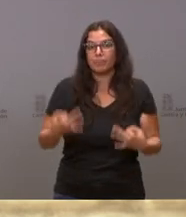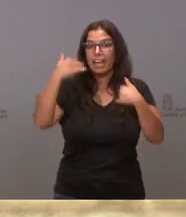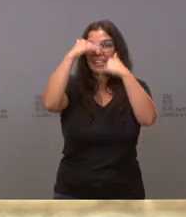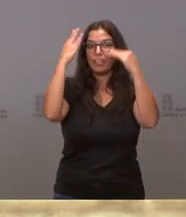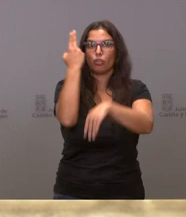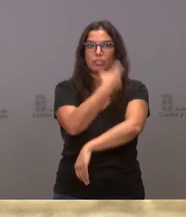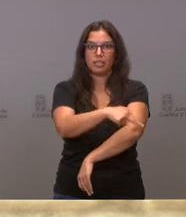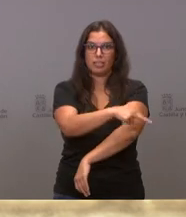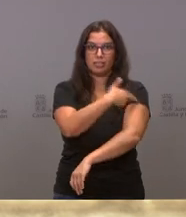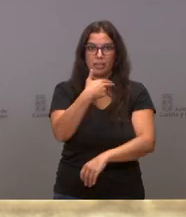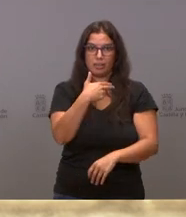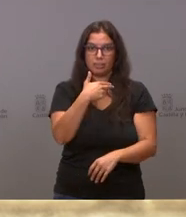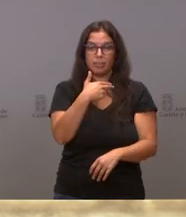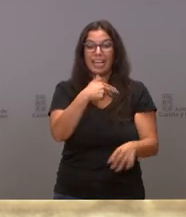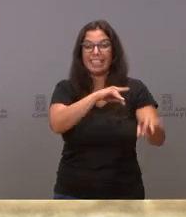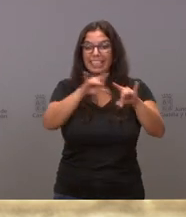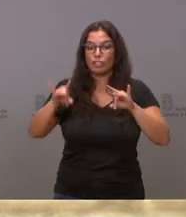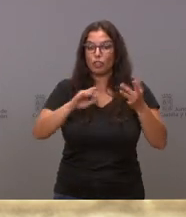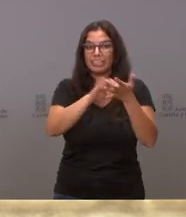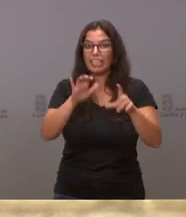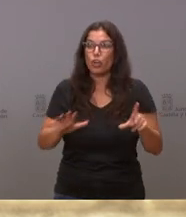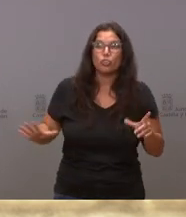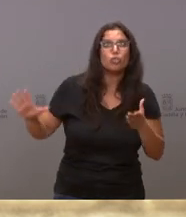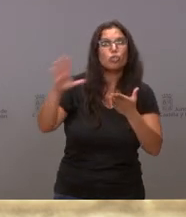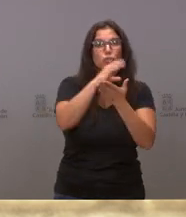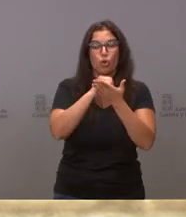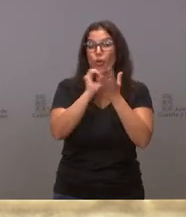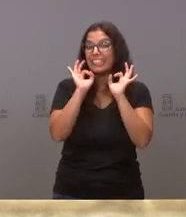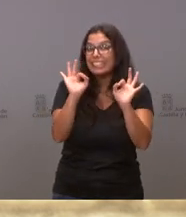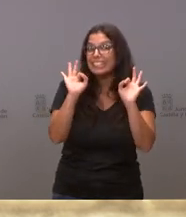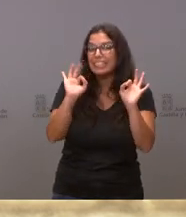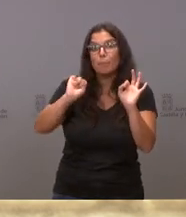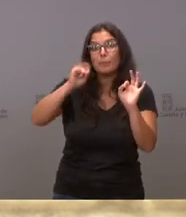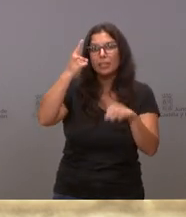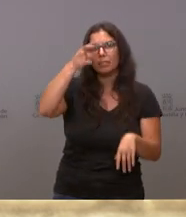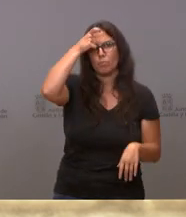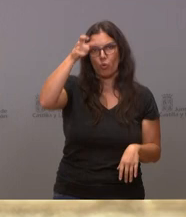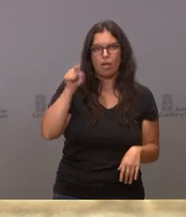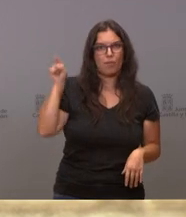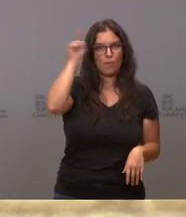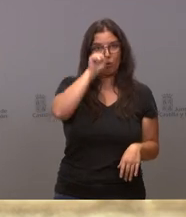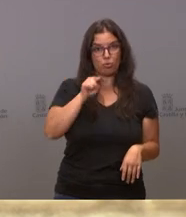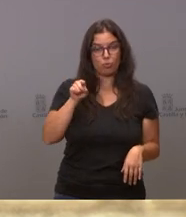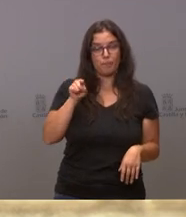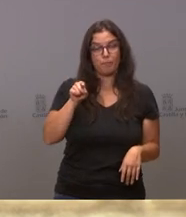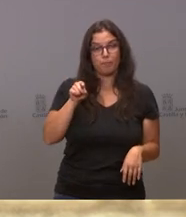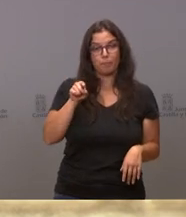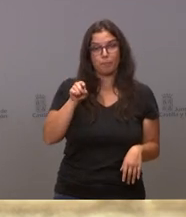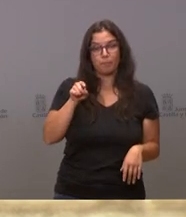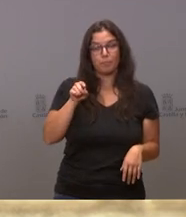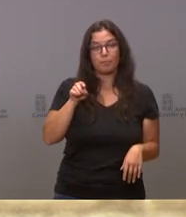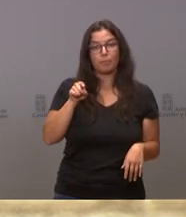en todo el territorio de Castilla y León y muy especialmente en el medio rural. Y no solo queremos